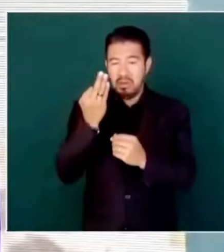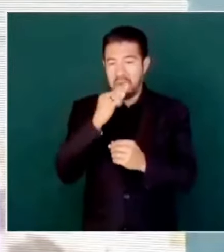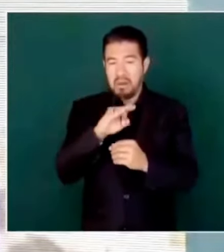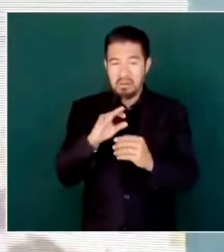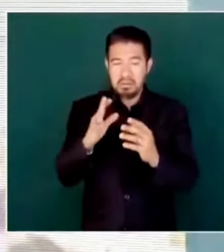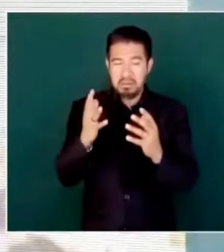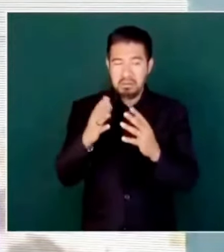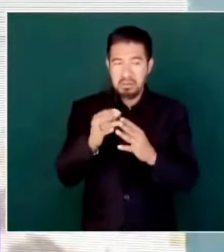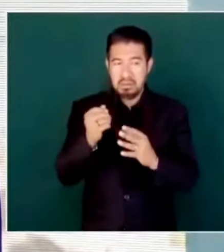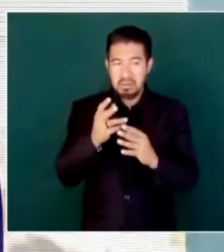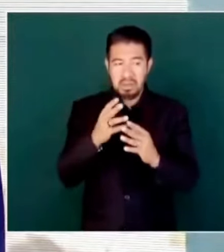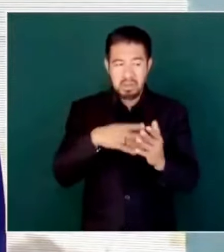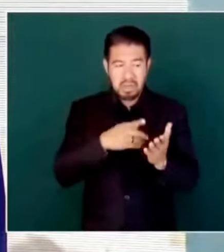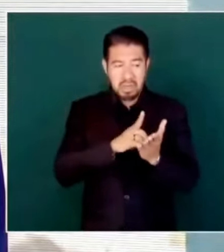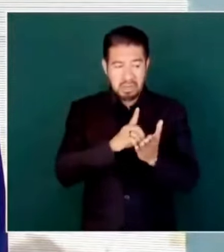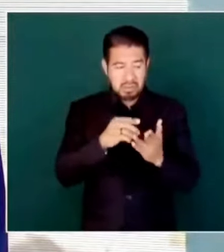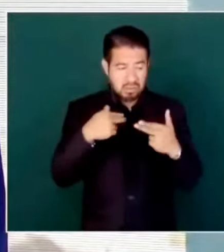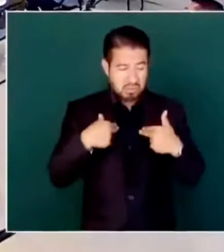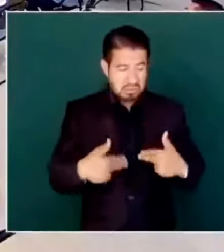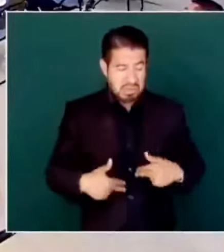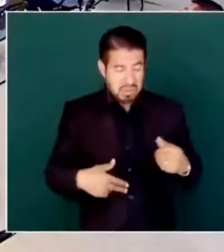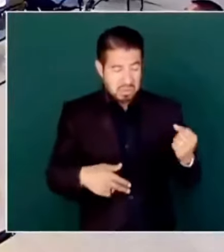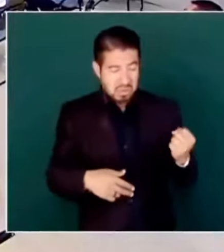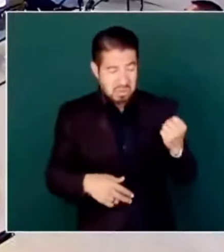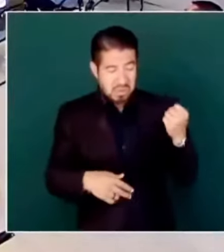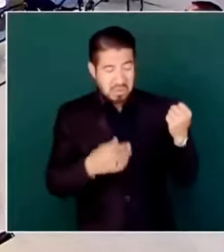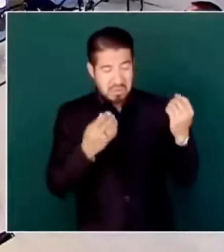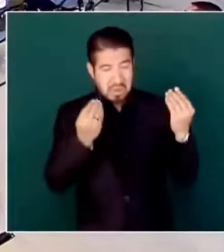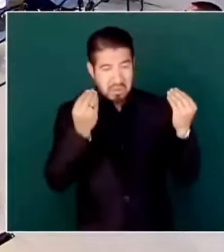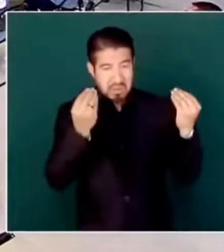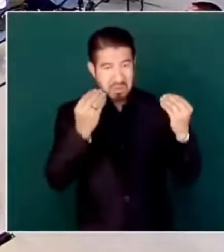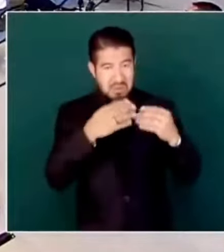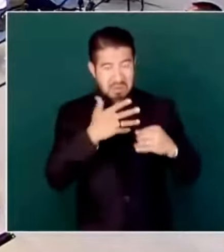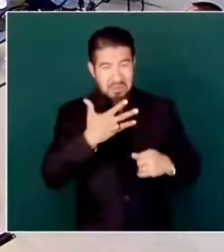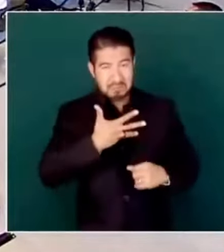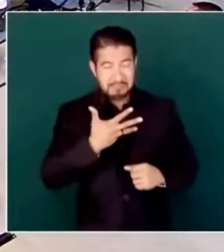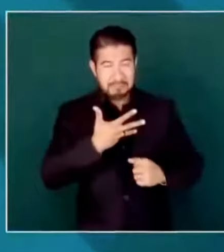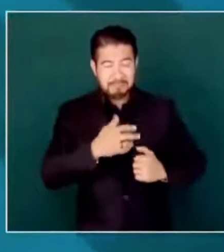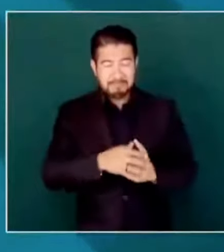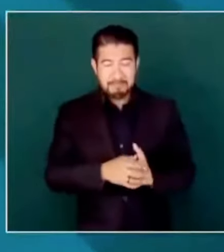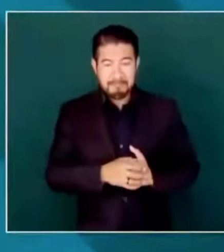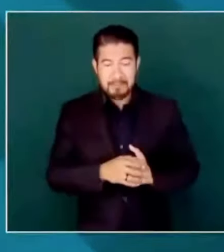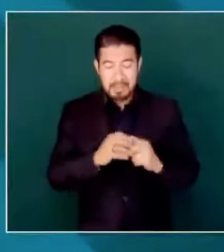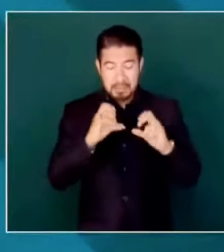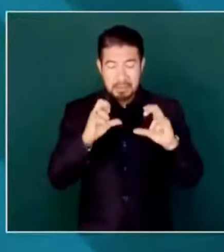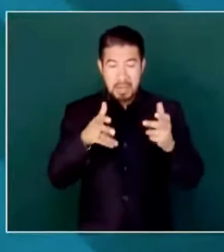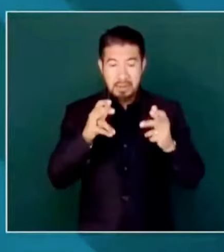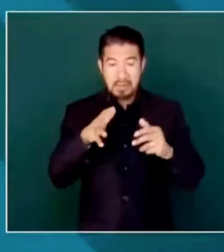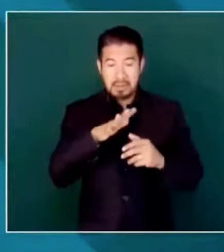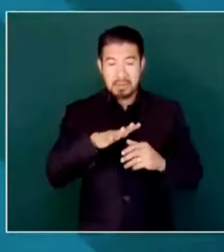supuestos defensores de derechos humanos, en Chiapas,